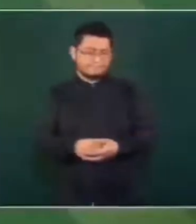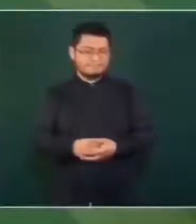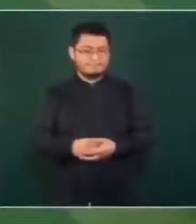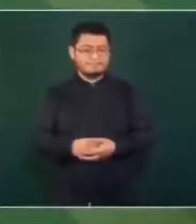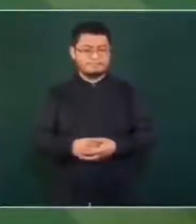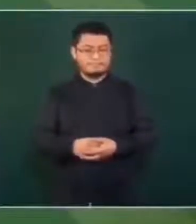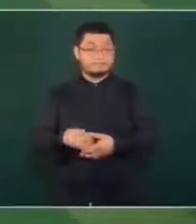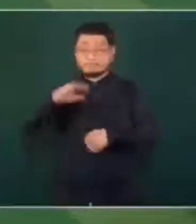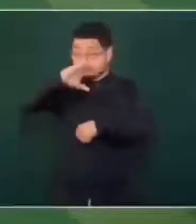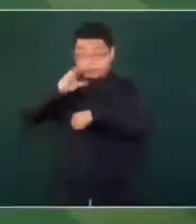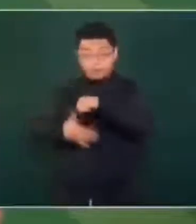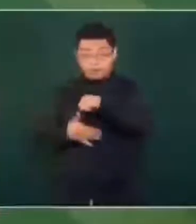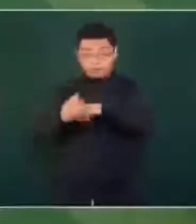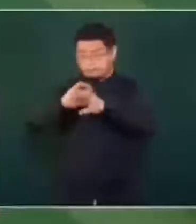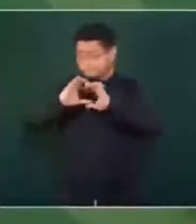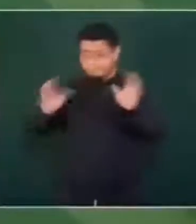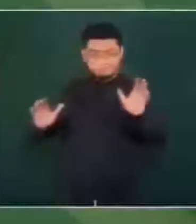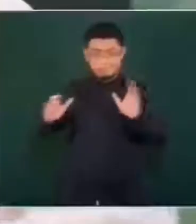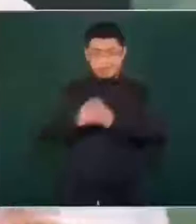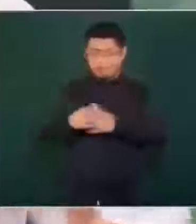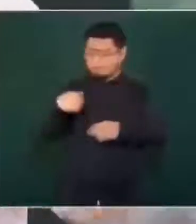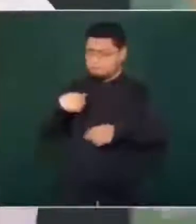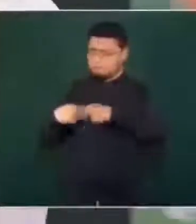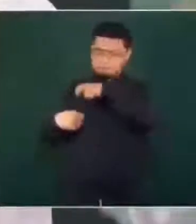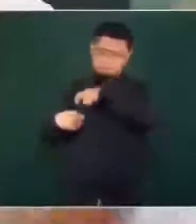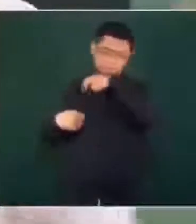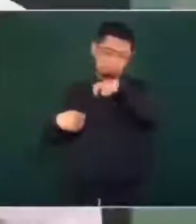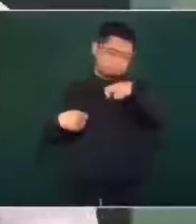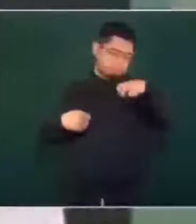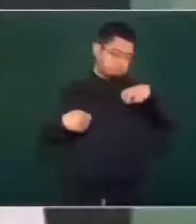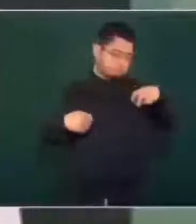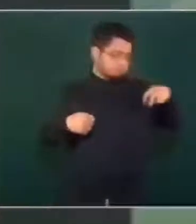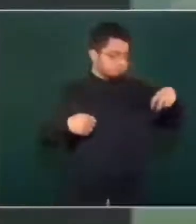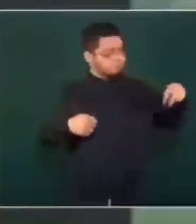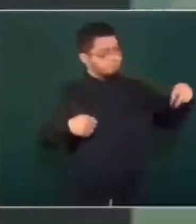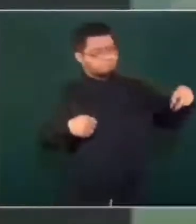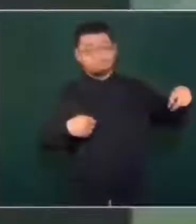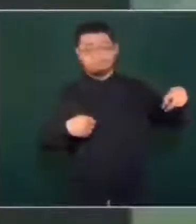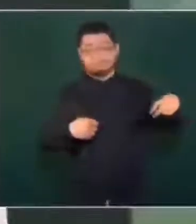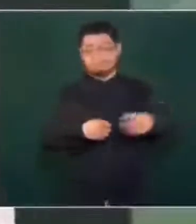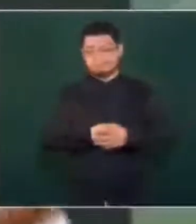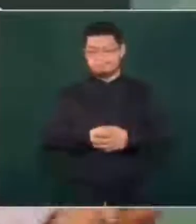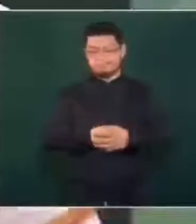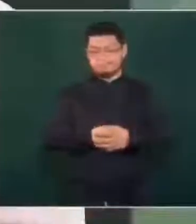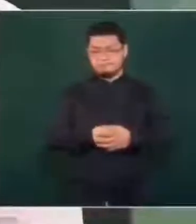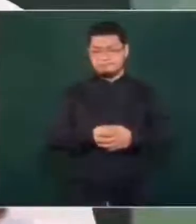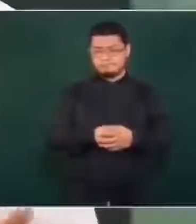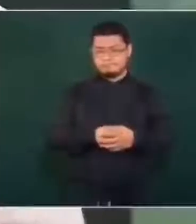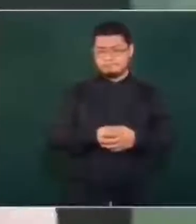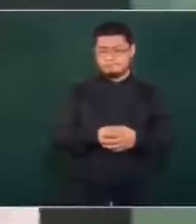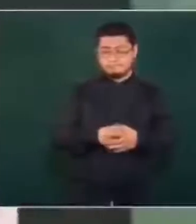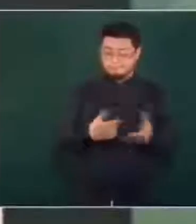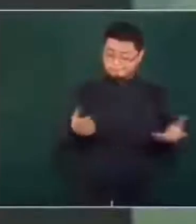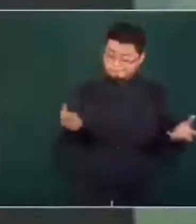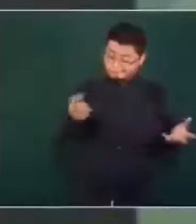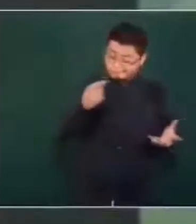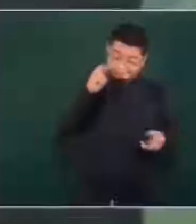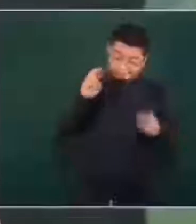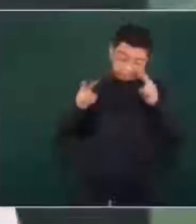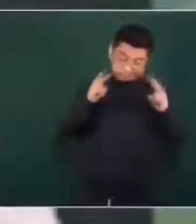me bajo, la tarima, pues todas estas cosas que uno aprende